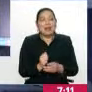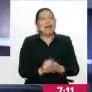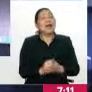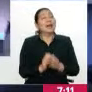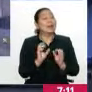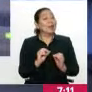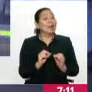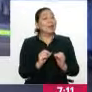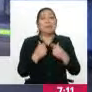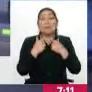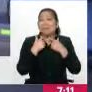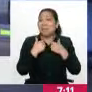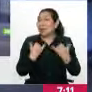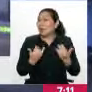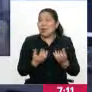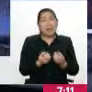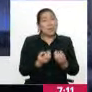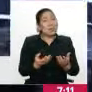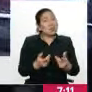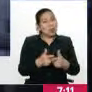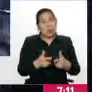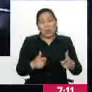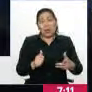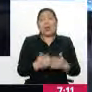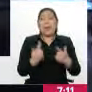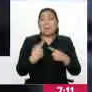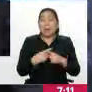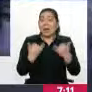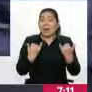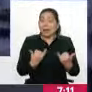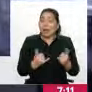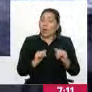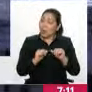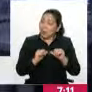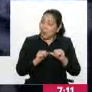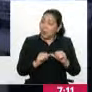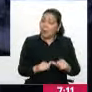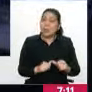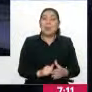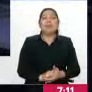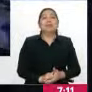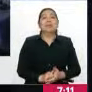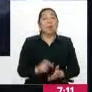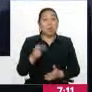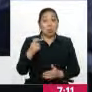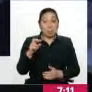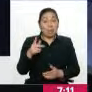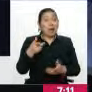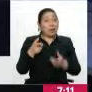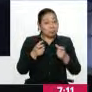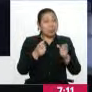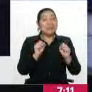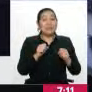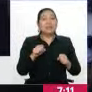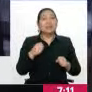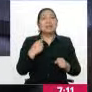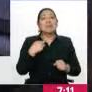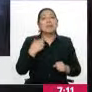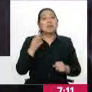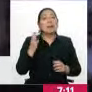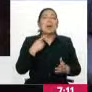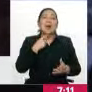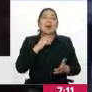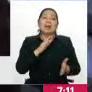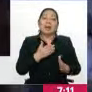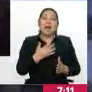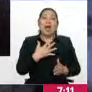Es algo que se está perdiendo en muchos sitios, pero aquí que tratamos de mantenerla. ¿Y tu papá también ha sido controlador? Sí, es correcto. Él se acaba de